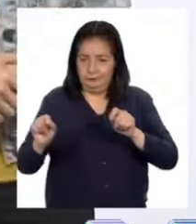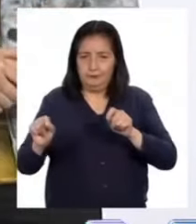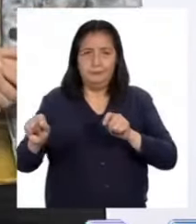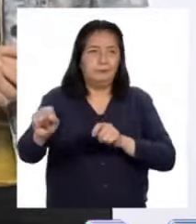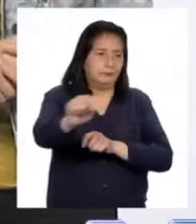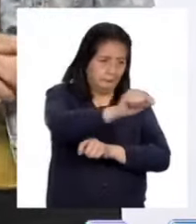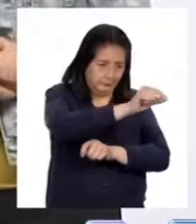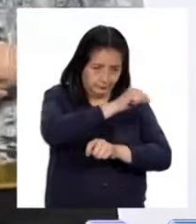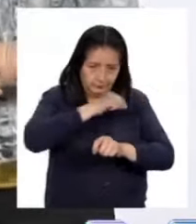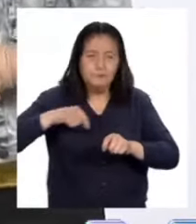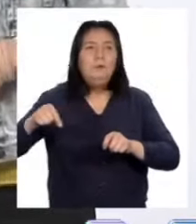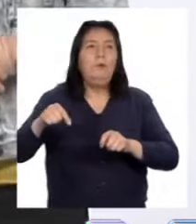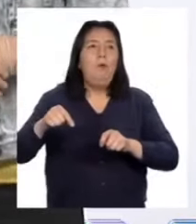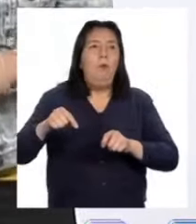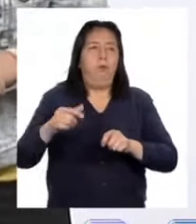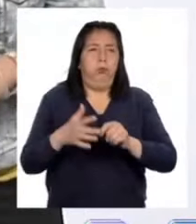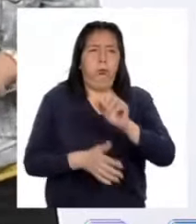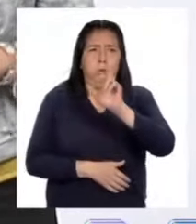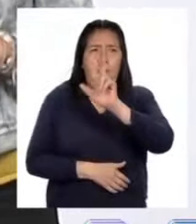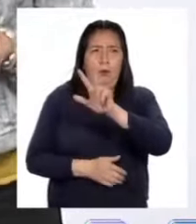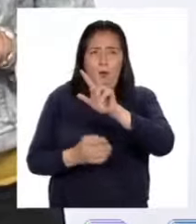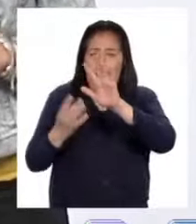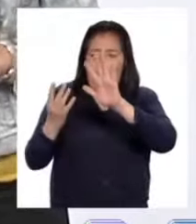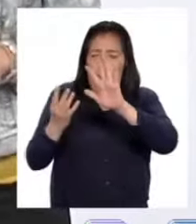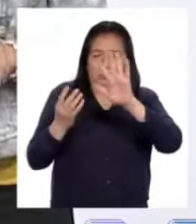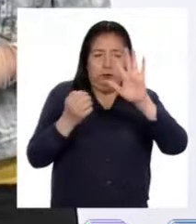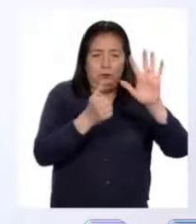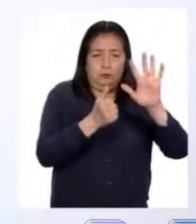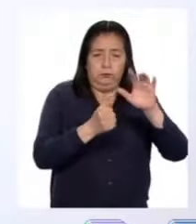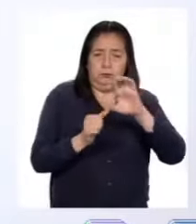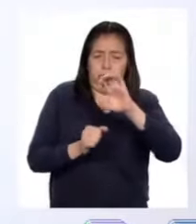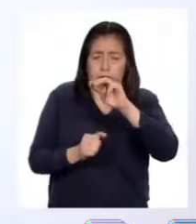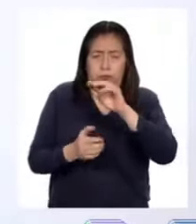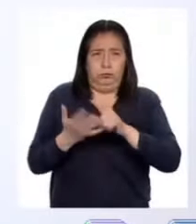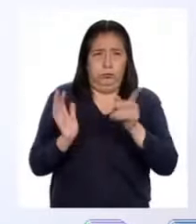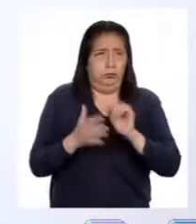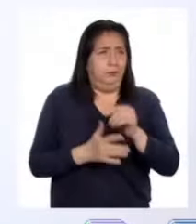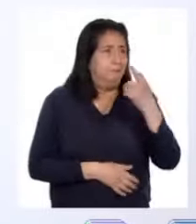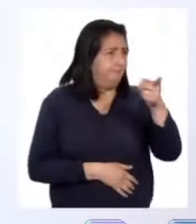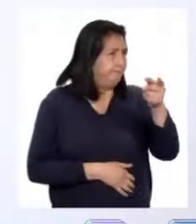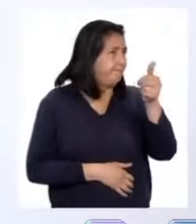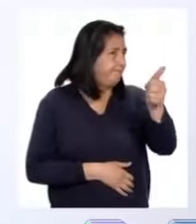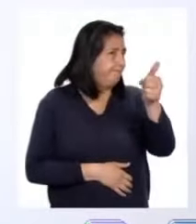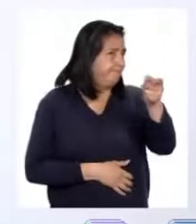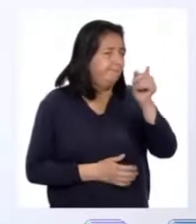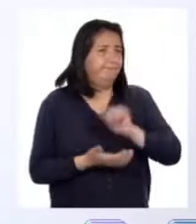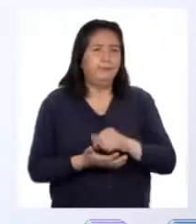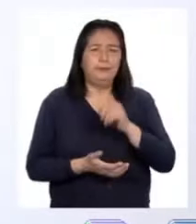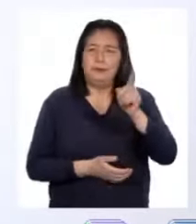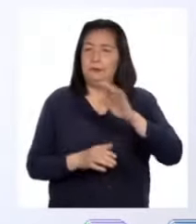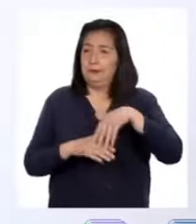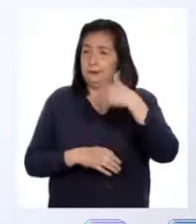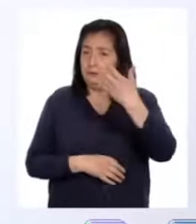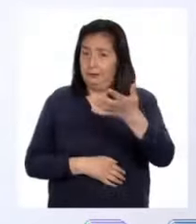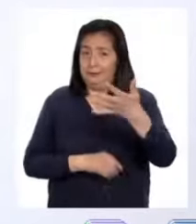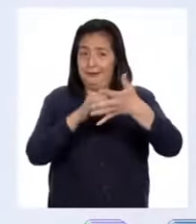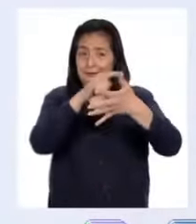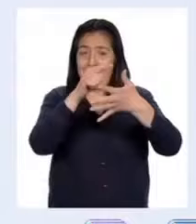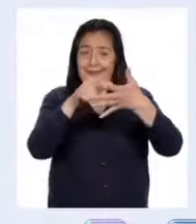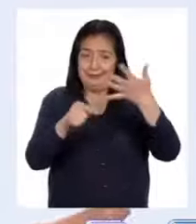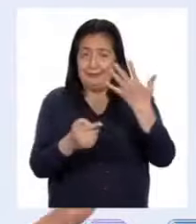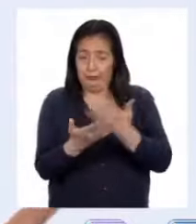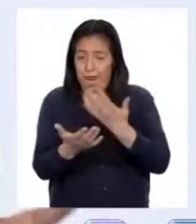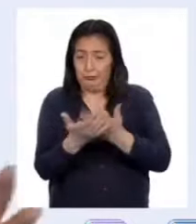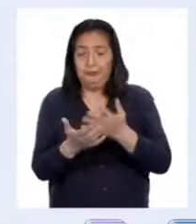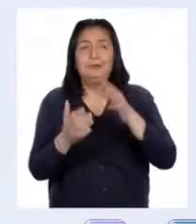ahí logramos una circunferencia de 396 centímetros. Muy bien, Pati. Luego de 5 intentos,